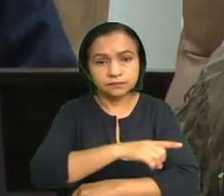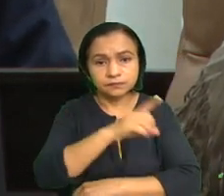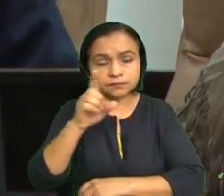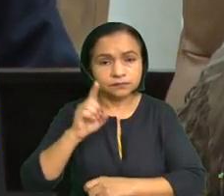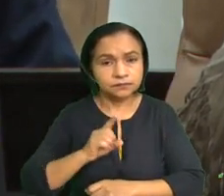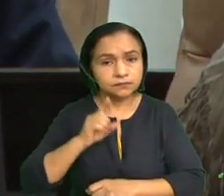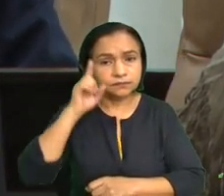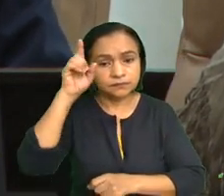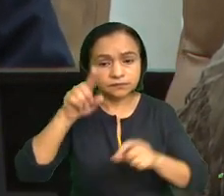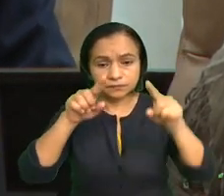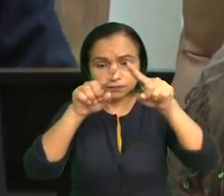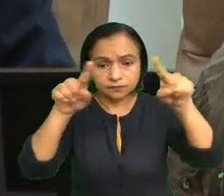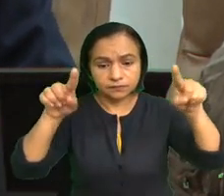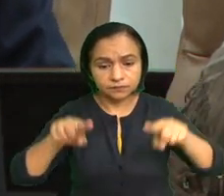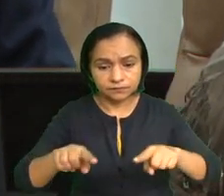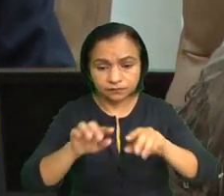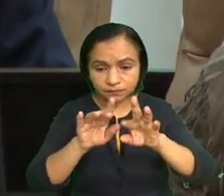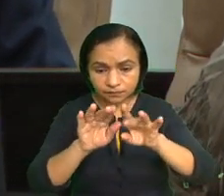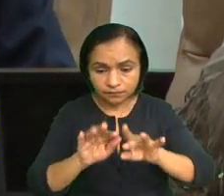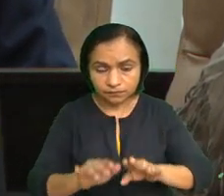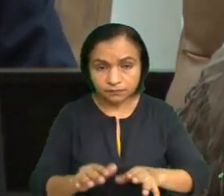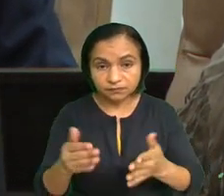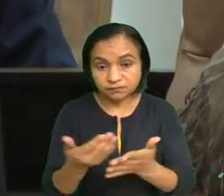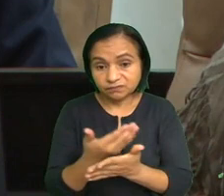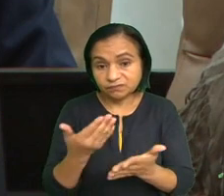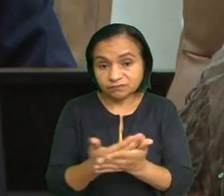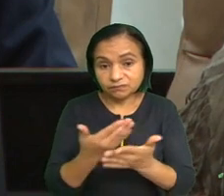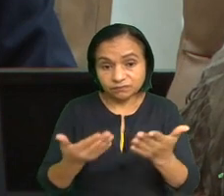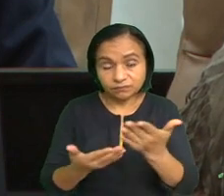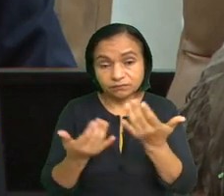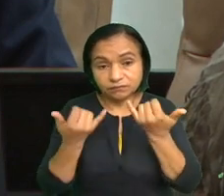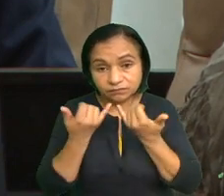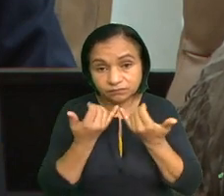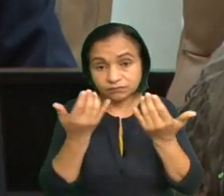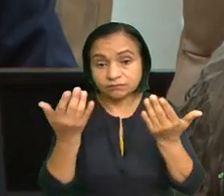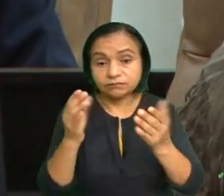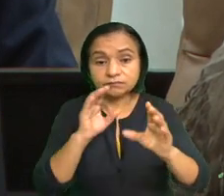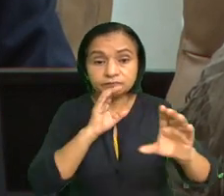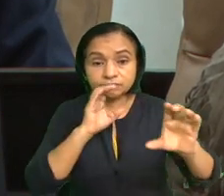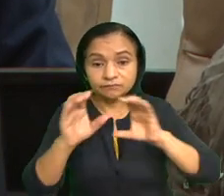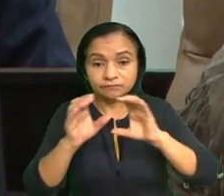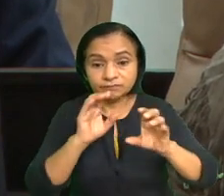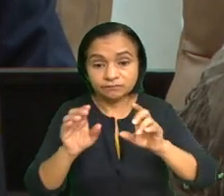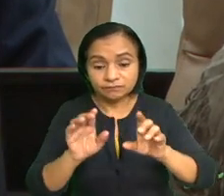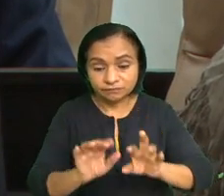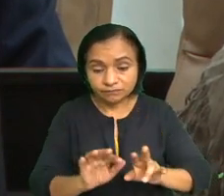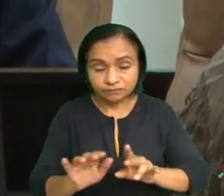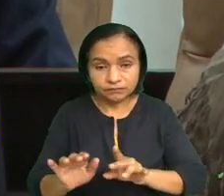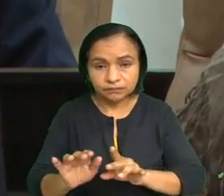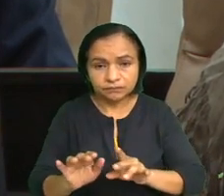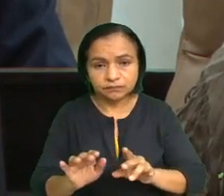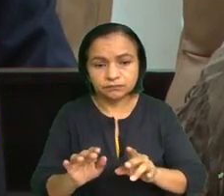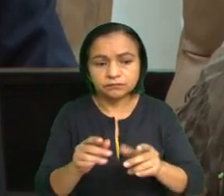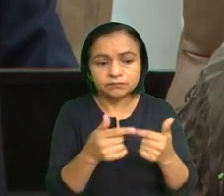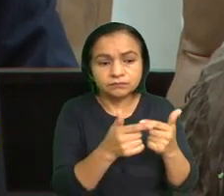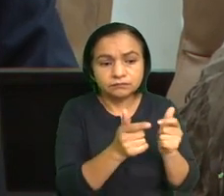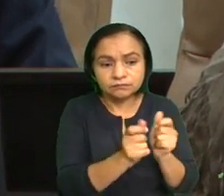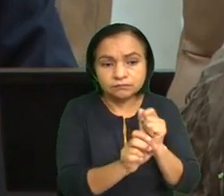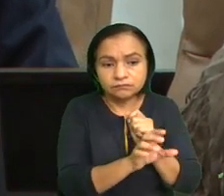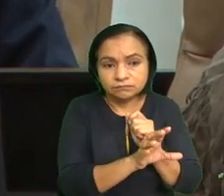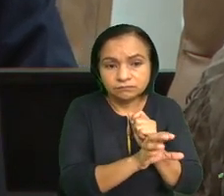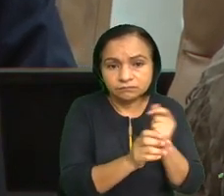tecnológico en el mundo y las nuevas tecnologías de la información y la comunicación, el crimen organizado